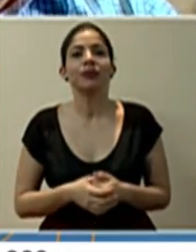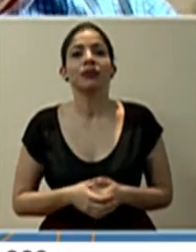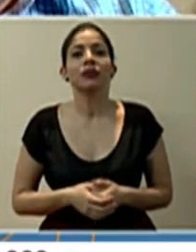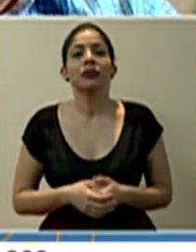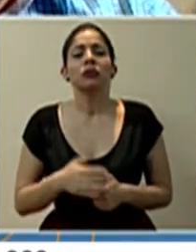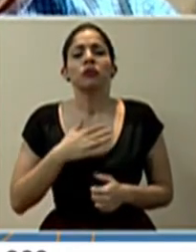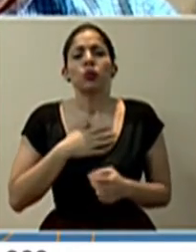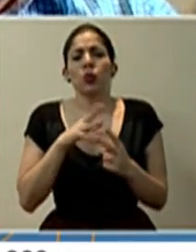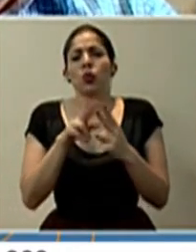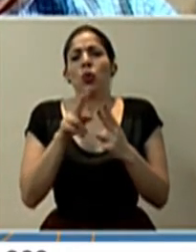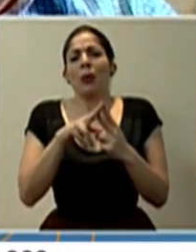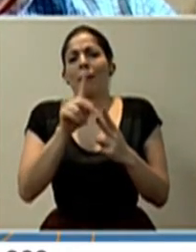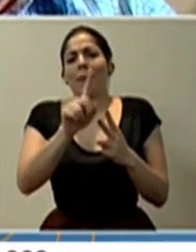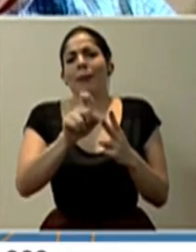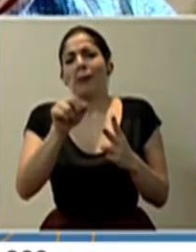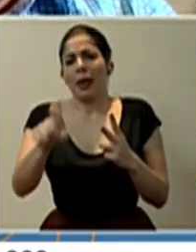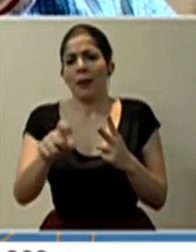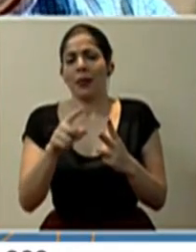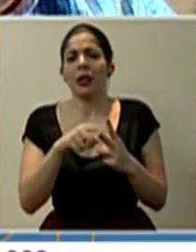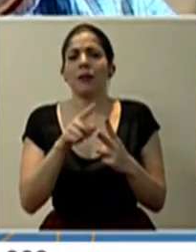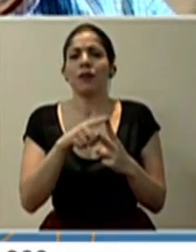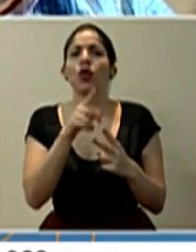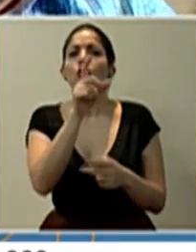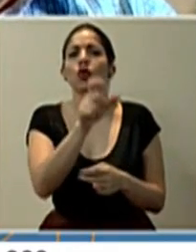Tengo dos consultas para el doctor Marín.